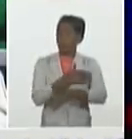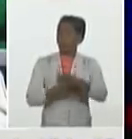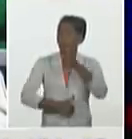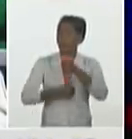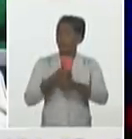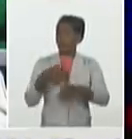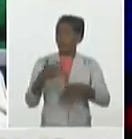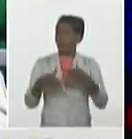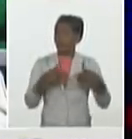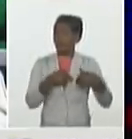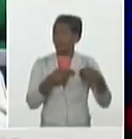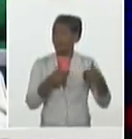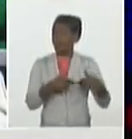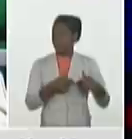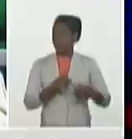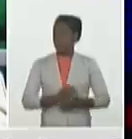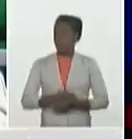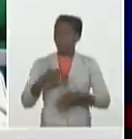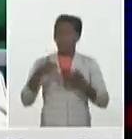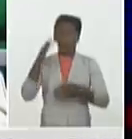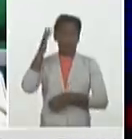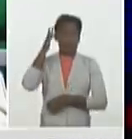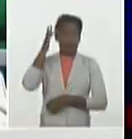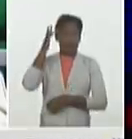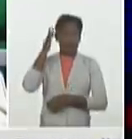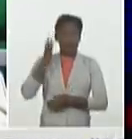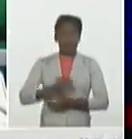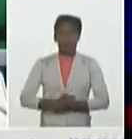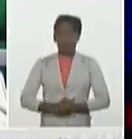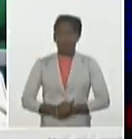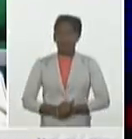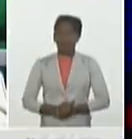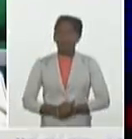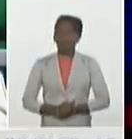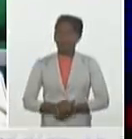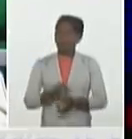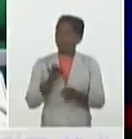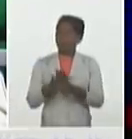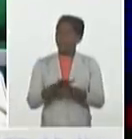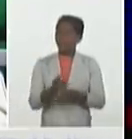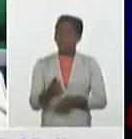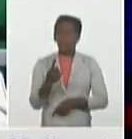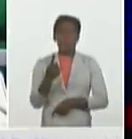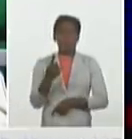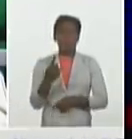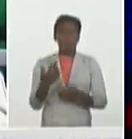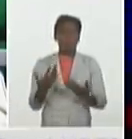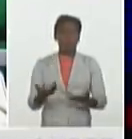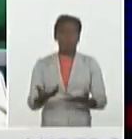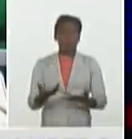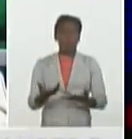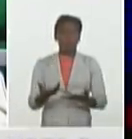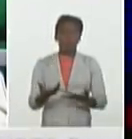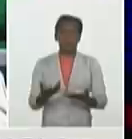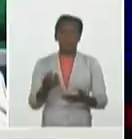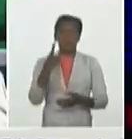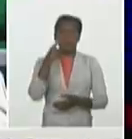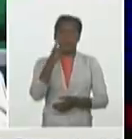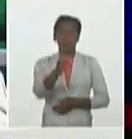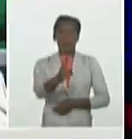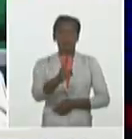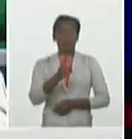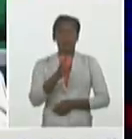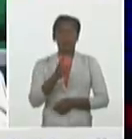y demencia senil, que inicialmente presentó como síntoma ninguno, estaba totalmente